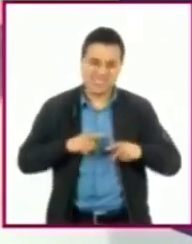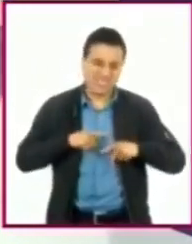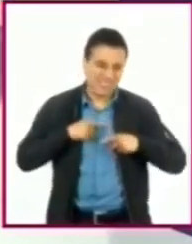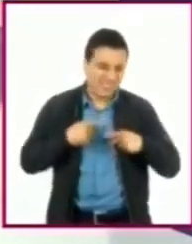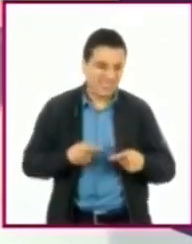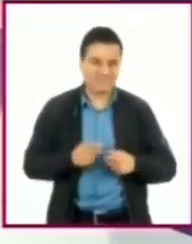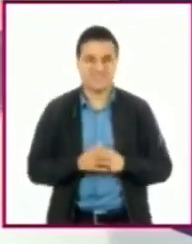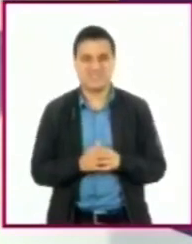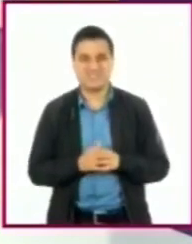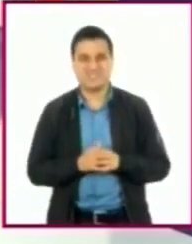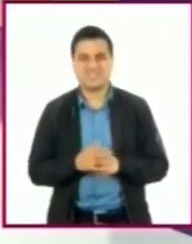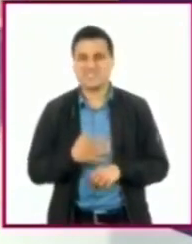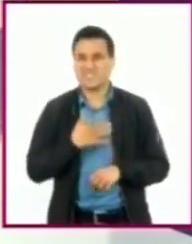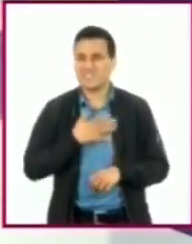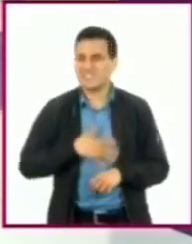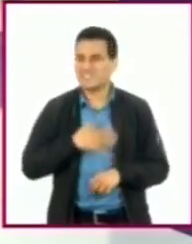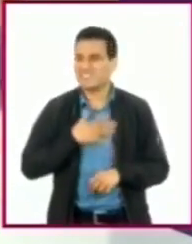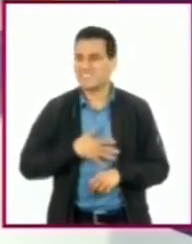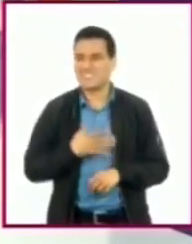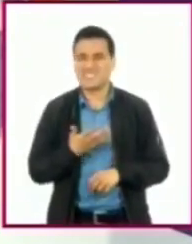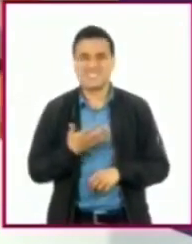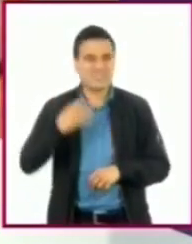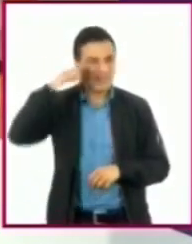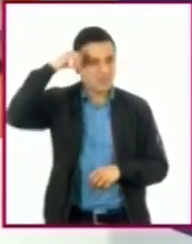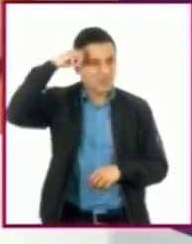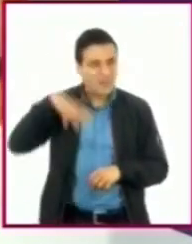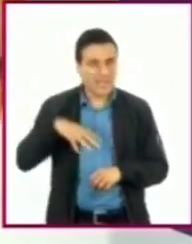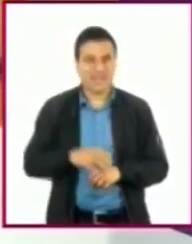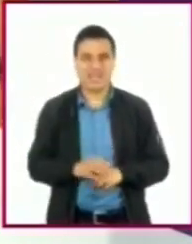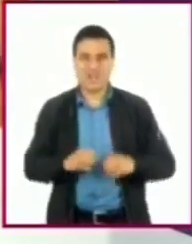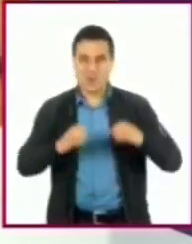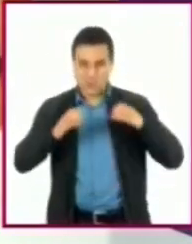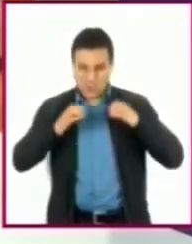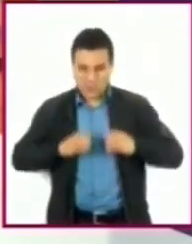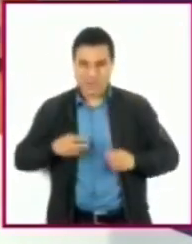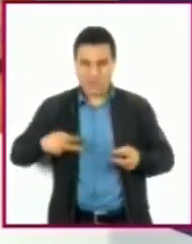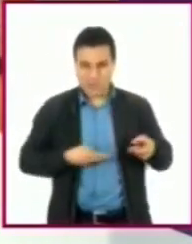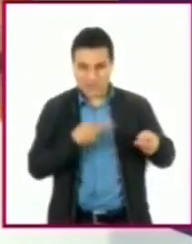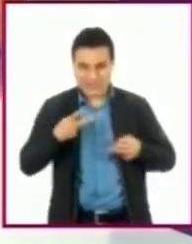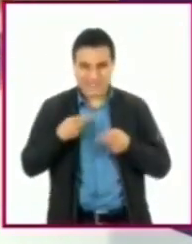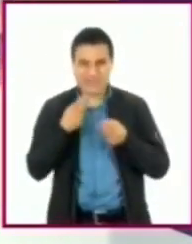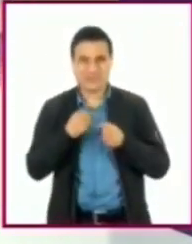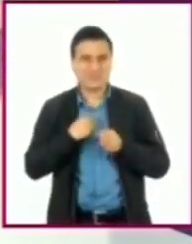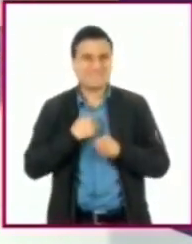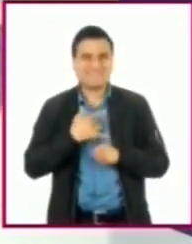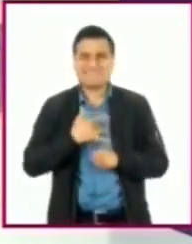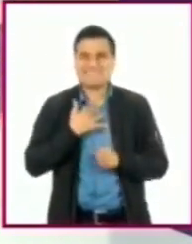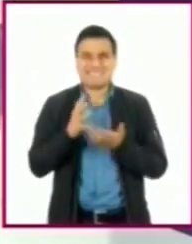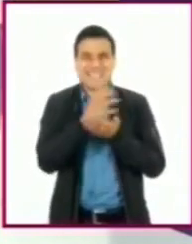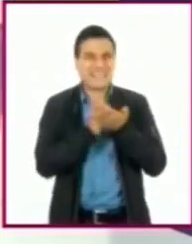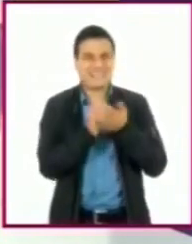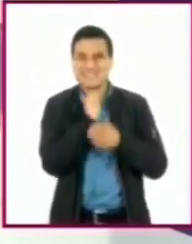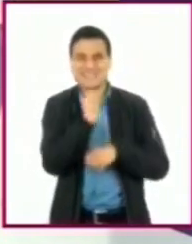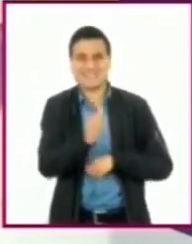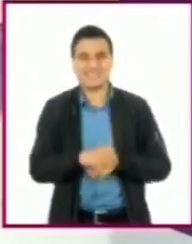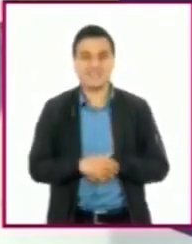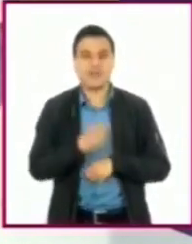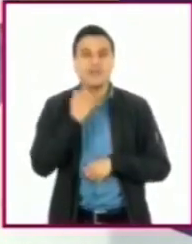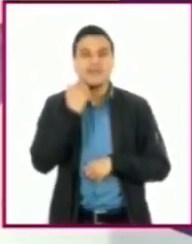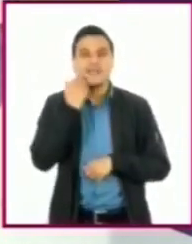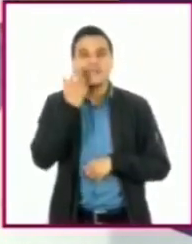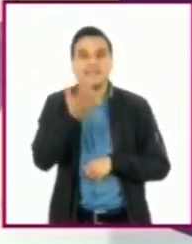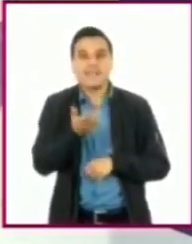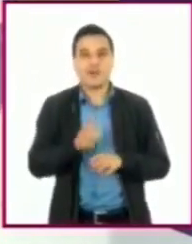Sí, con flojera. Con el cuerpo cortado, sin ganas de hacer nada. Con ganas de que te hagan masajito en los